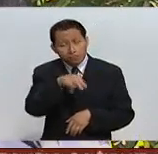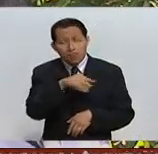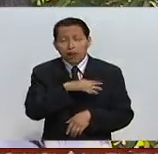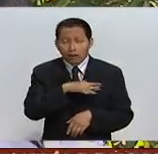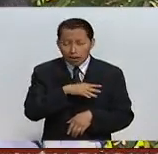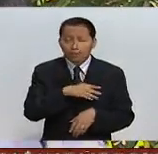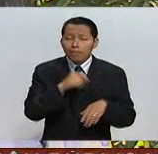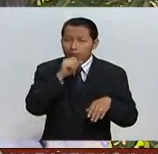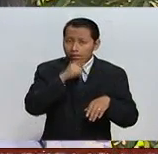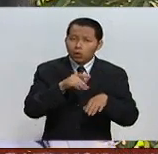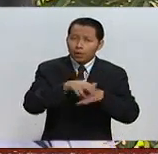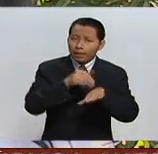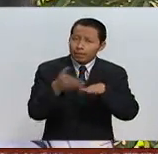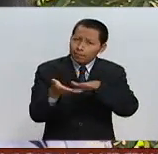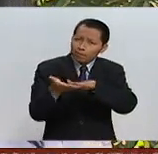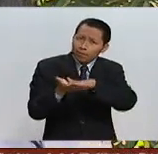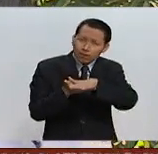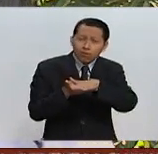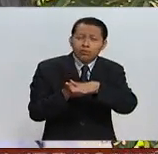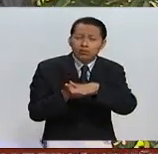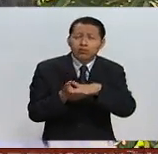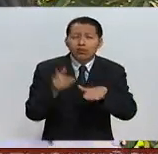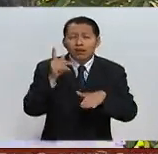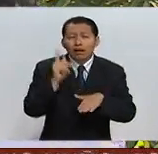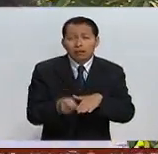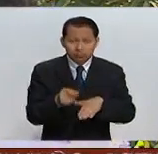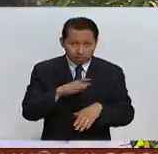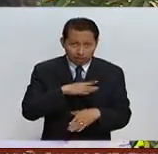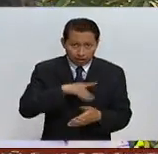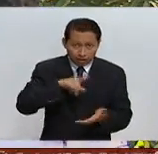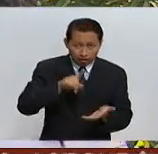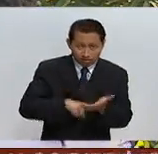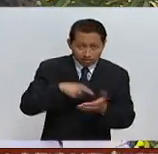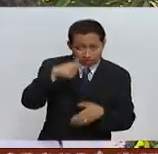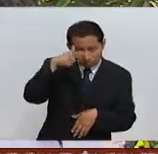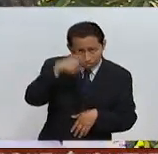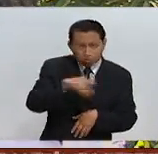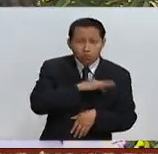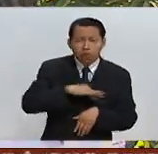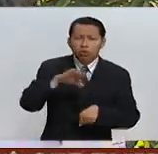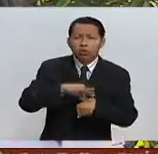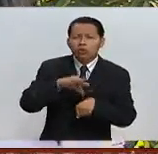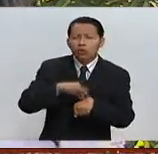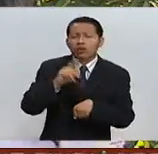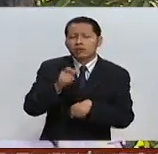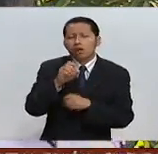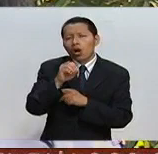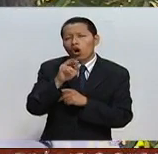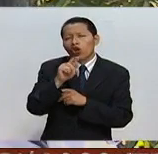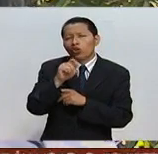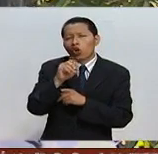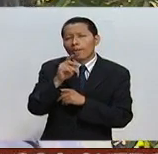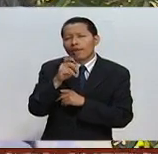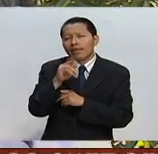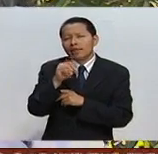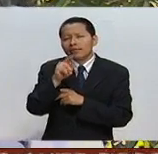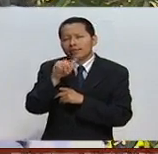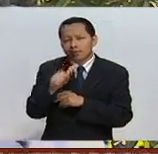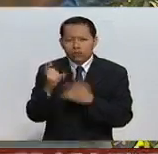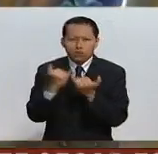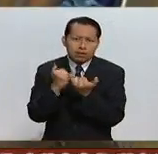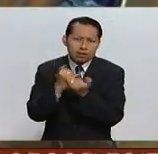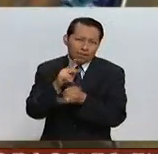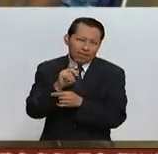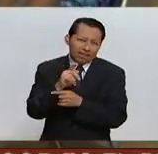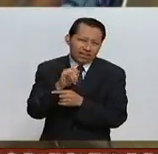plano. Si el niño lo presenta es indicado ir con el médico en este caso el ortopedista y de preferencia un ortopedista pediatra